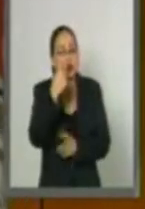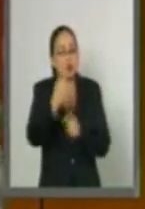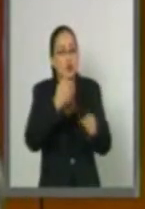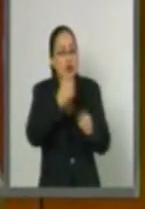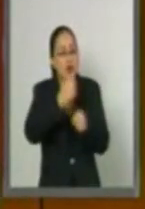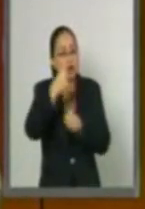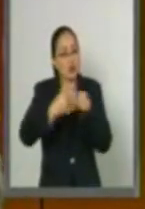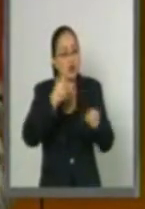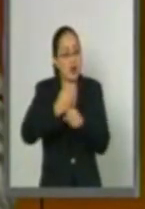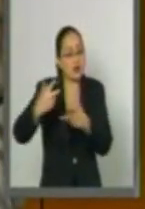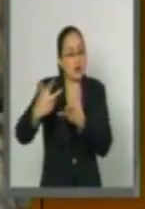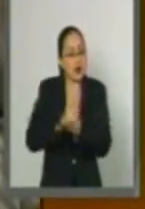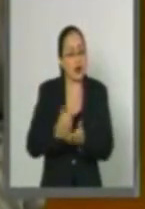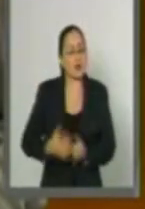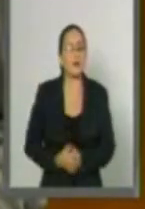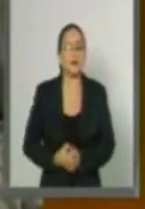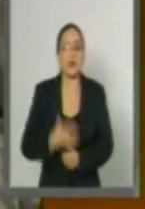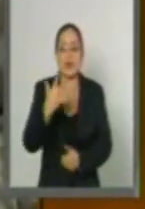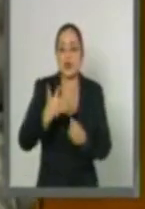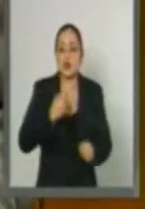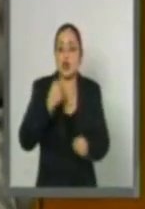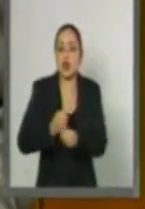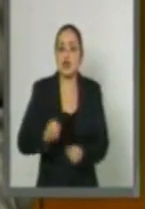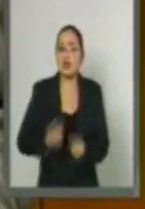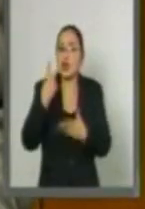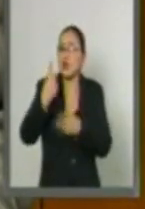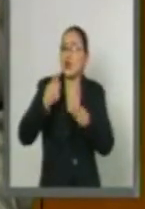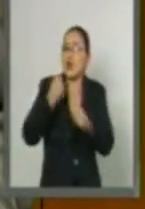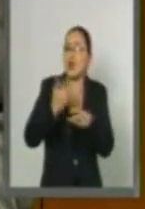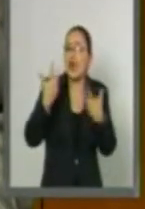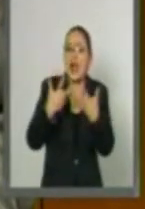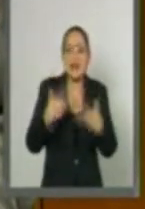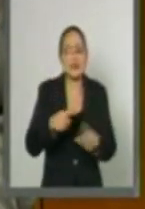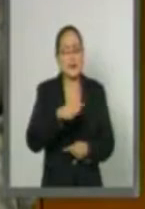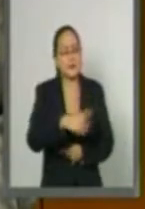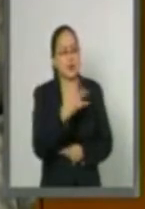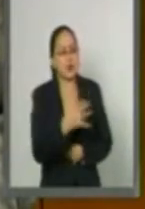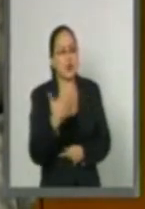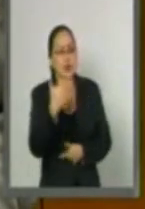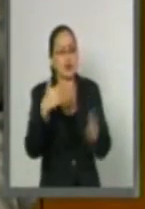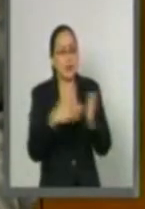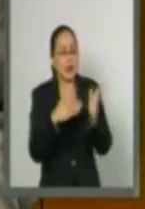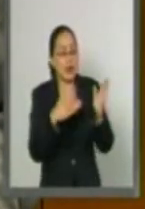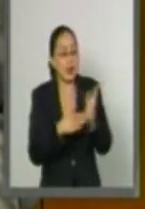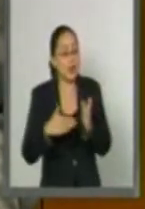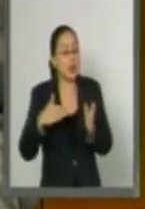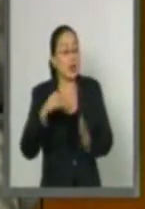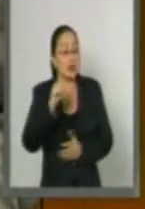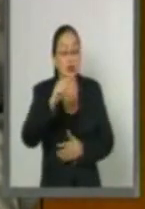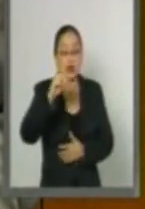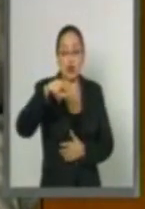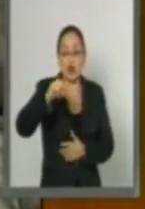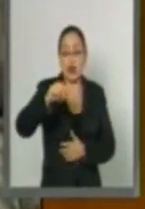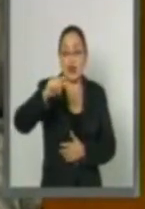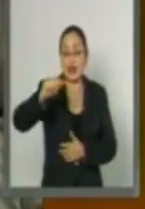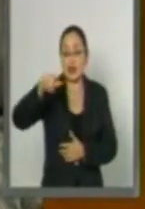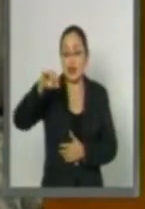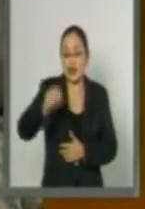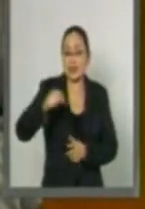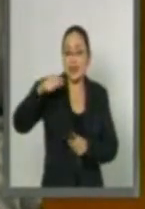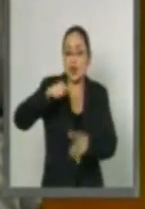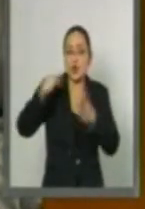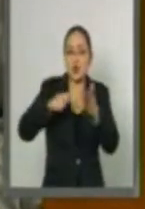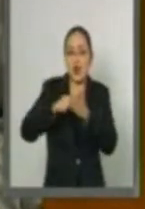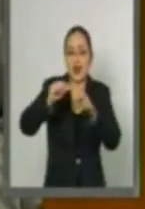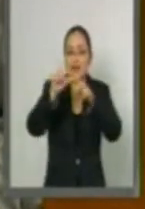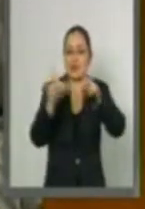La producción promedio en los últimos 5 años es de 58 mil toneladas anuales y se concentra en las regiones del